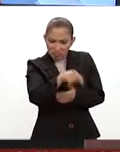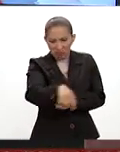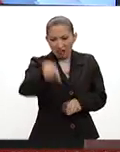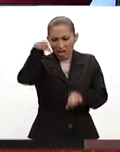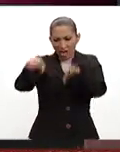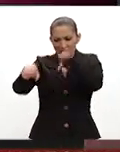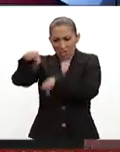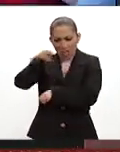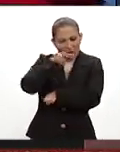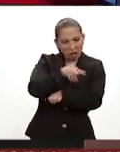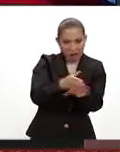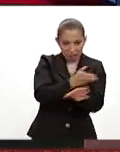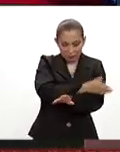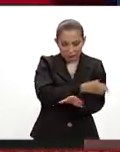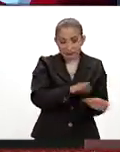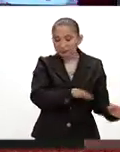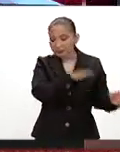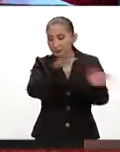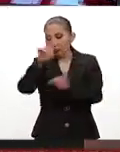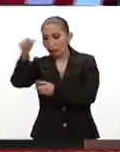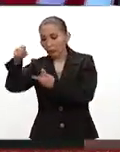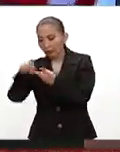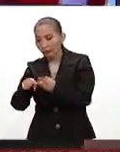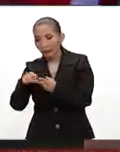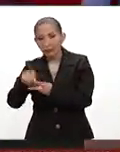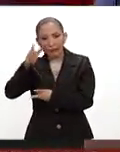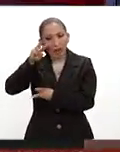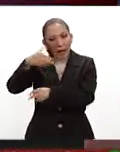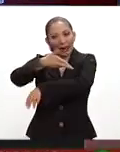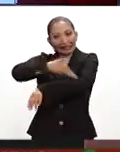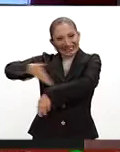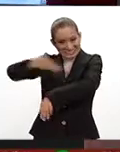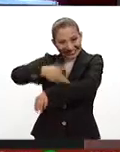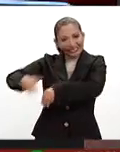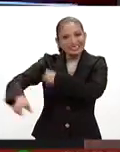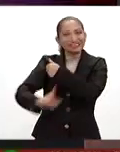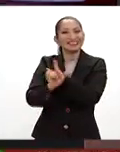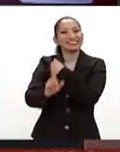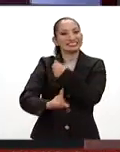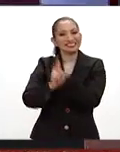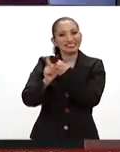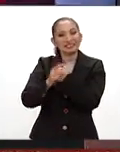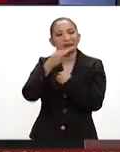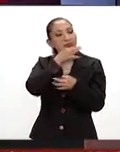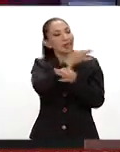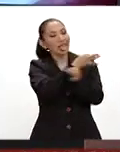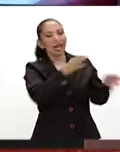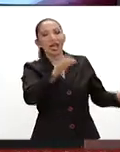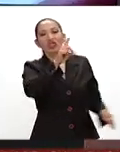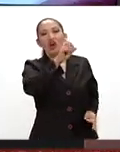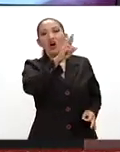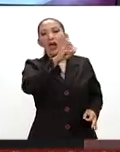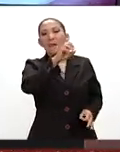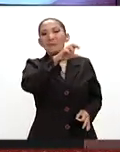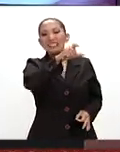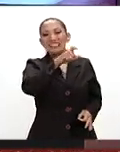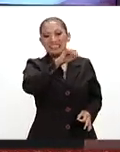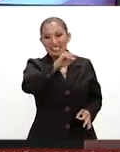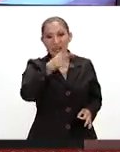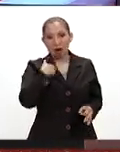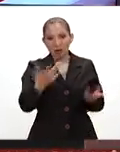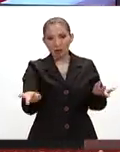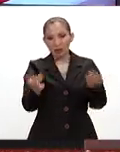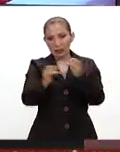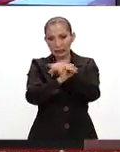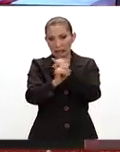que no había tenido participación previa. Y la otra, ¿ya se dio solución al problema que dio a conocer Dora Mitzi, justamente a través de